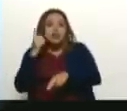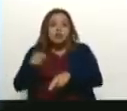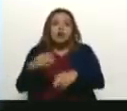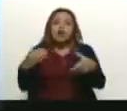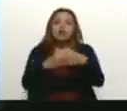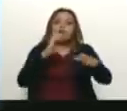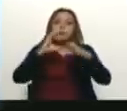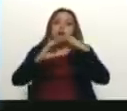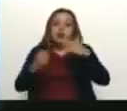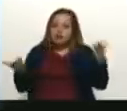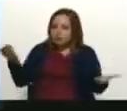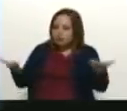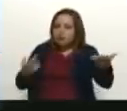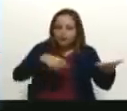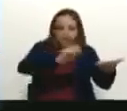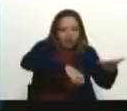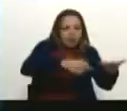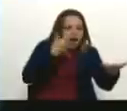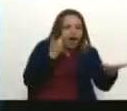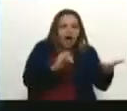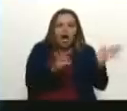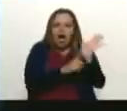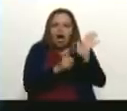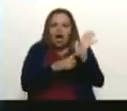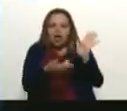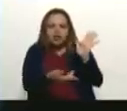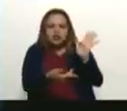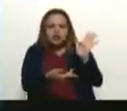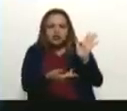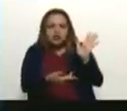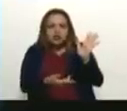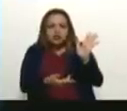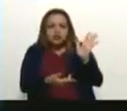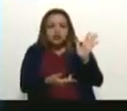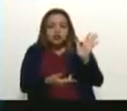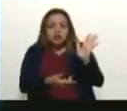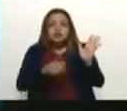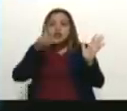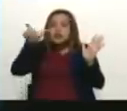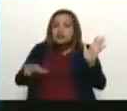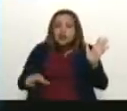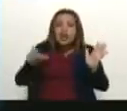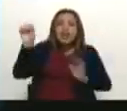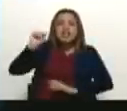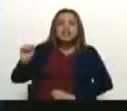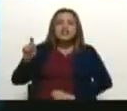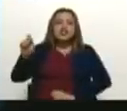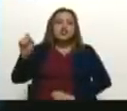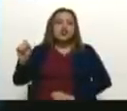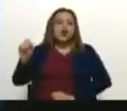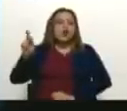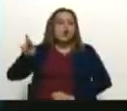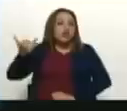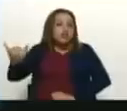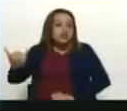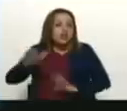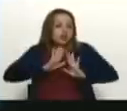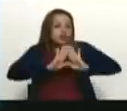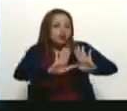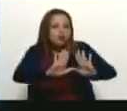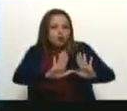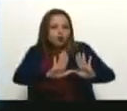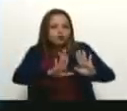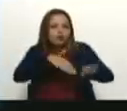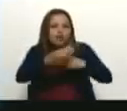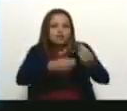comunicación. Y ellos saben también que sin preguntarle, Story mandó esa carta a Naciones Unidas que detuvo la conformación, la